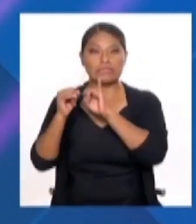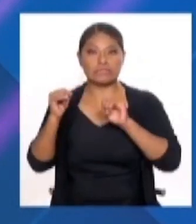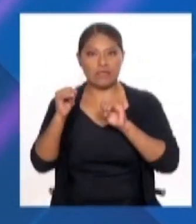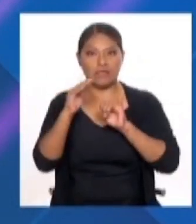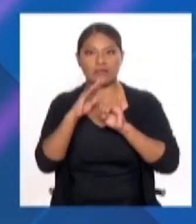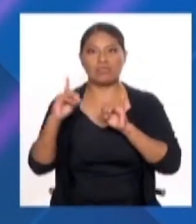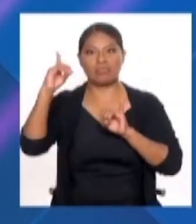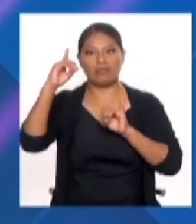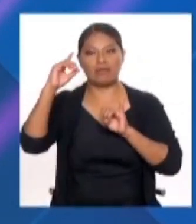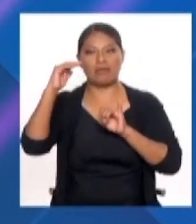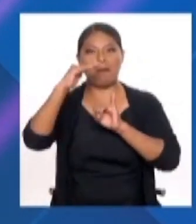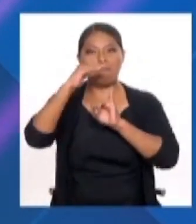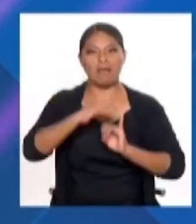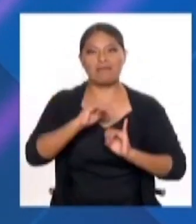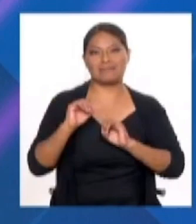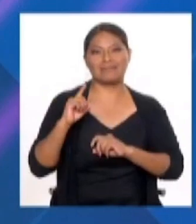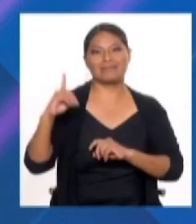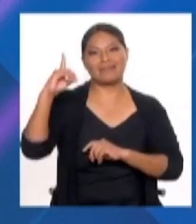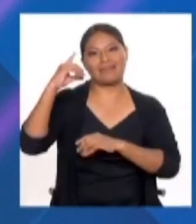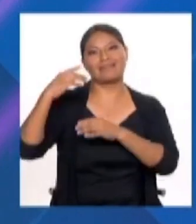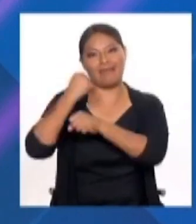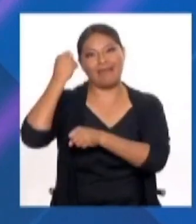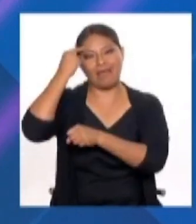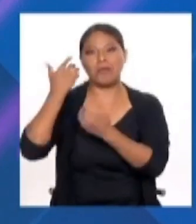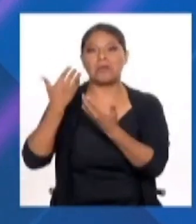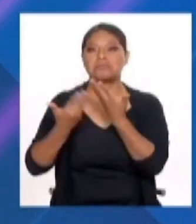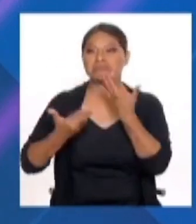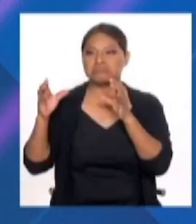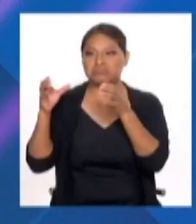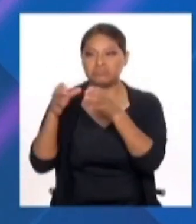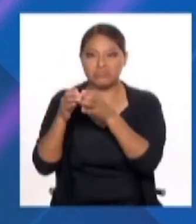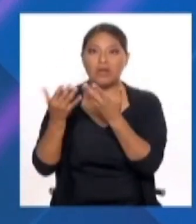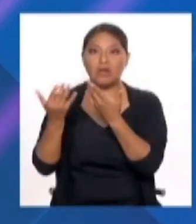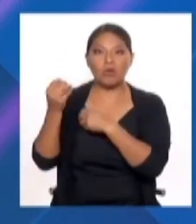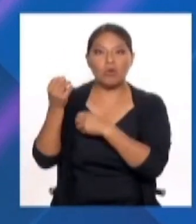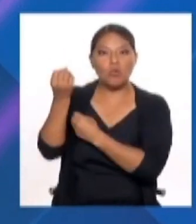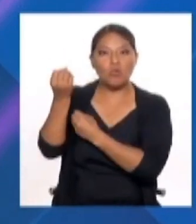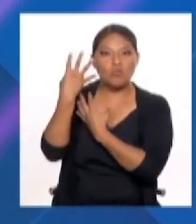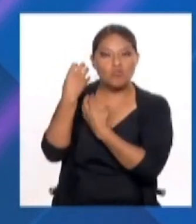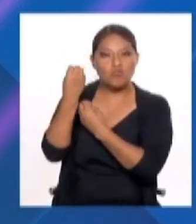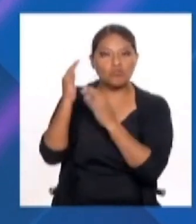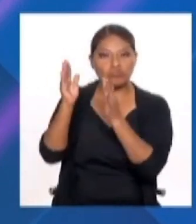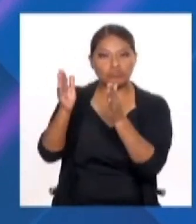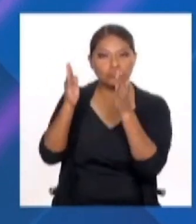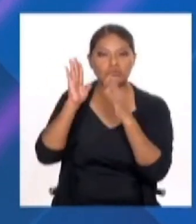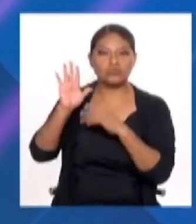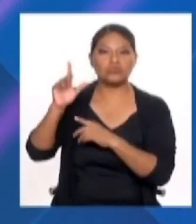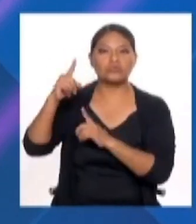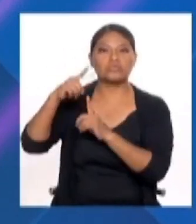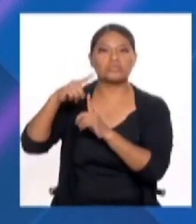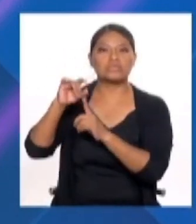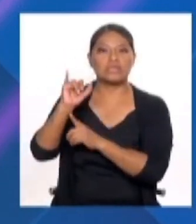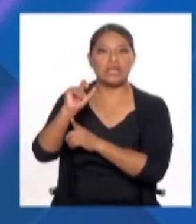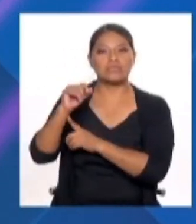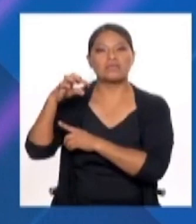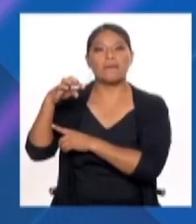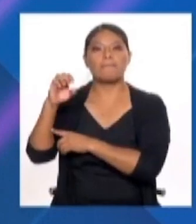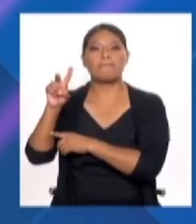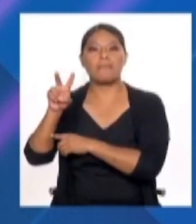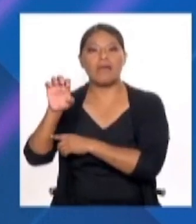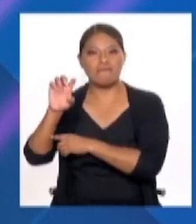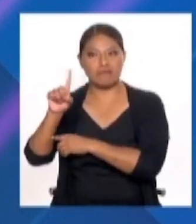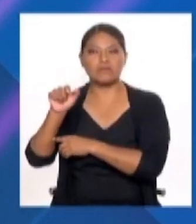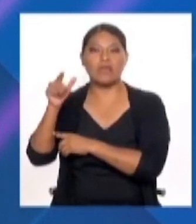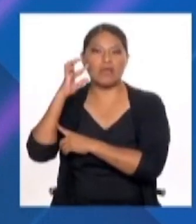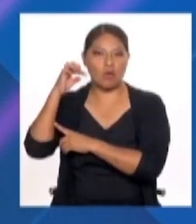ganado la derecha, pero sobre todo la derecha más conservadora. Vamos a escuchar la opinión de Thais Pávez, politóloga chilena,